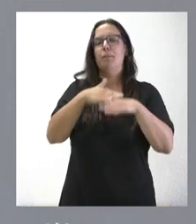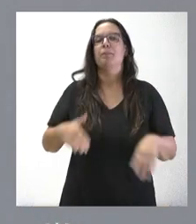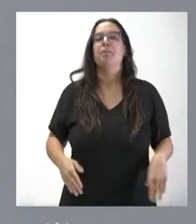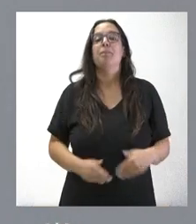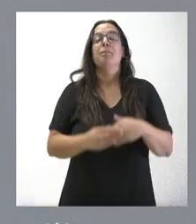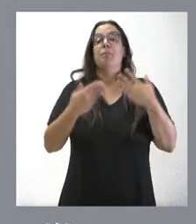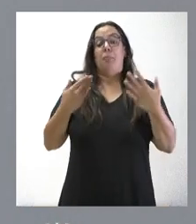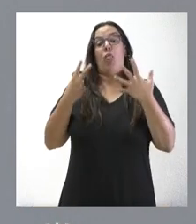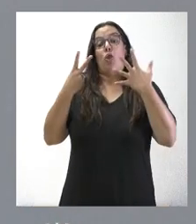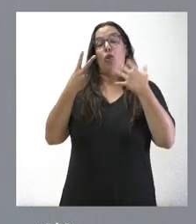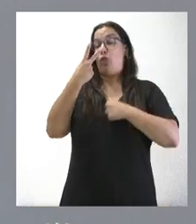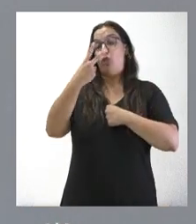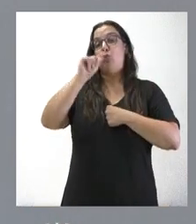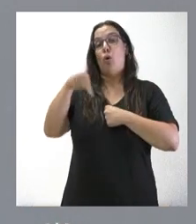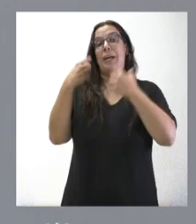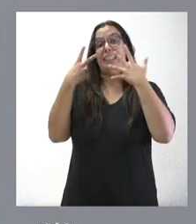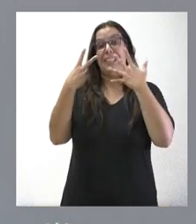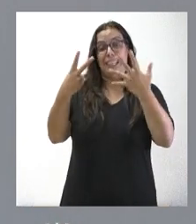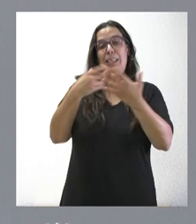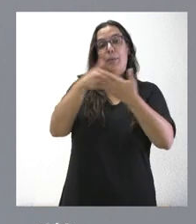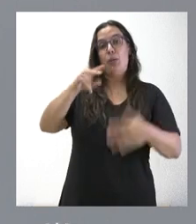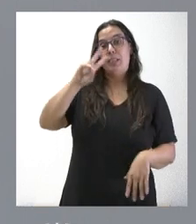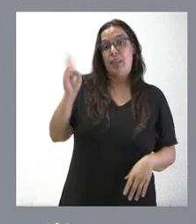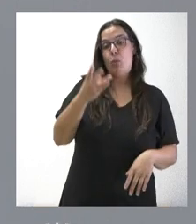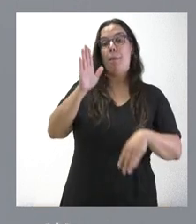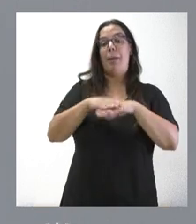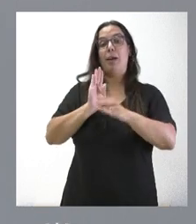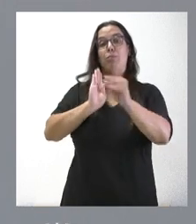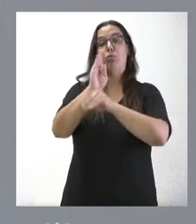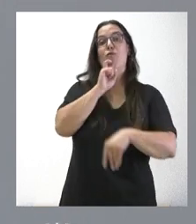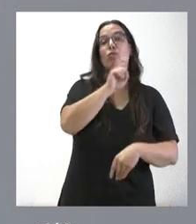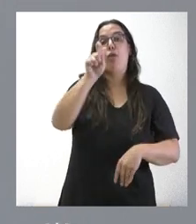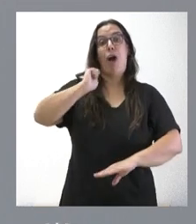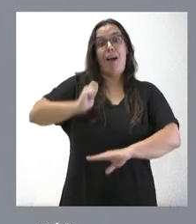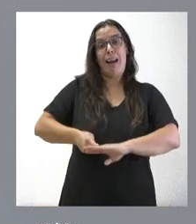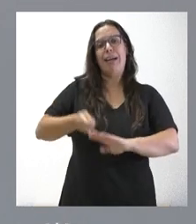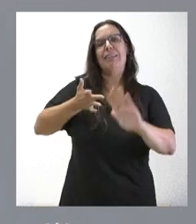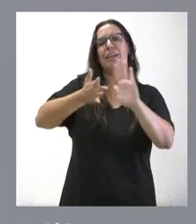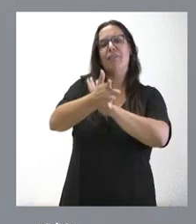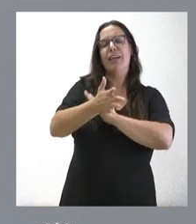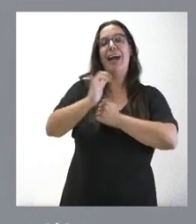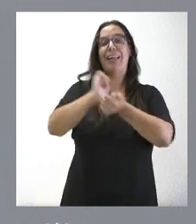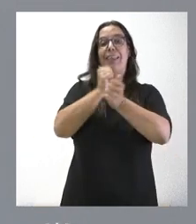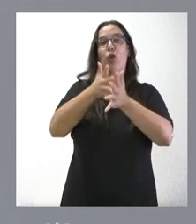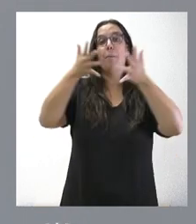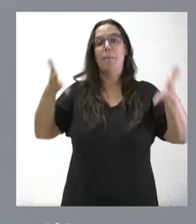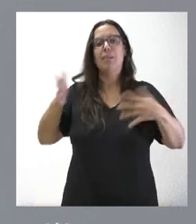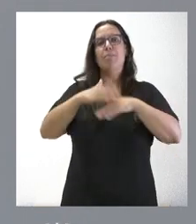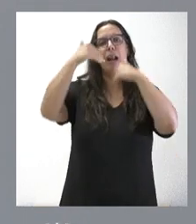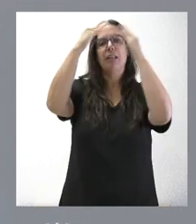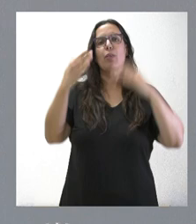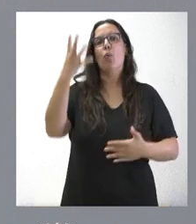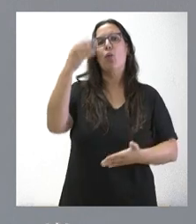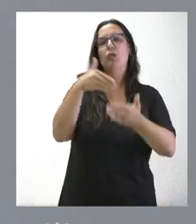Estos 2,7 millones de euros de la Fundación Anclaje, que se le otorgan, se trata con ello de una ampliación de crédito para atender a las más de 4